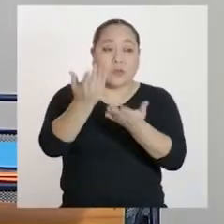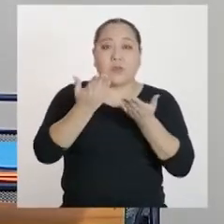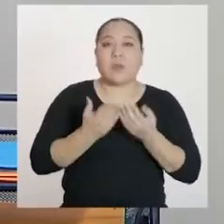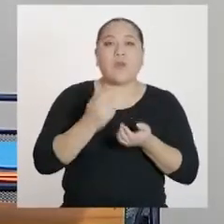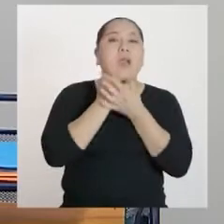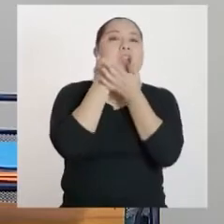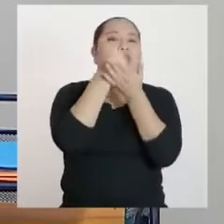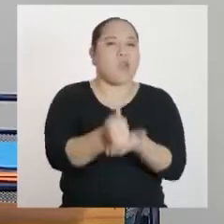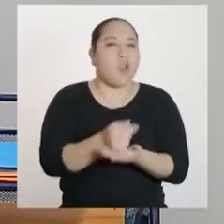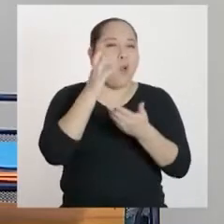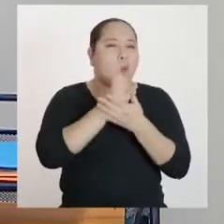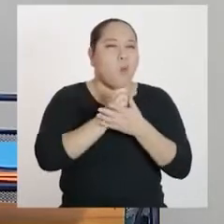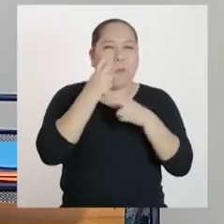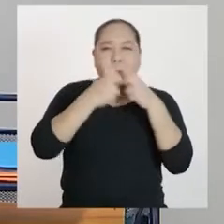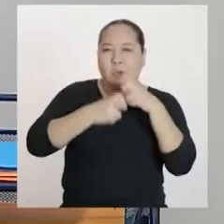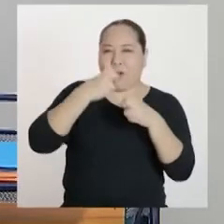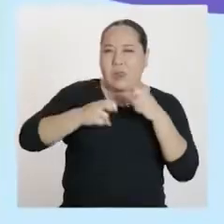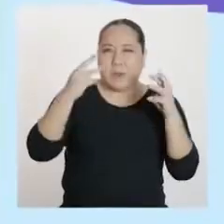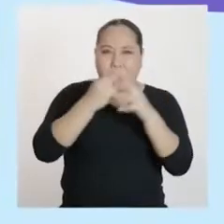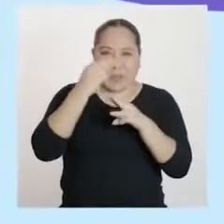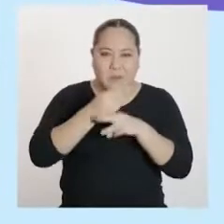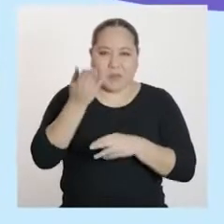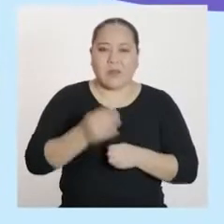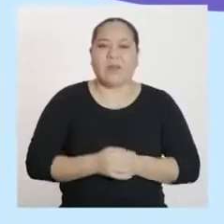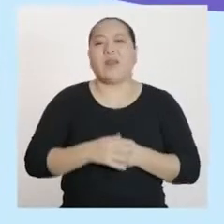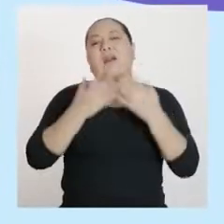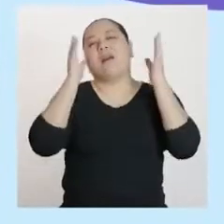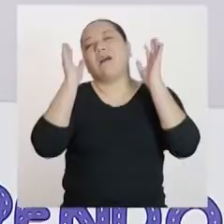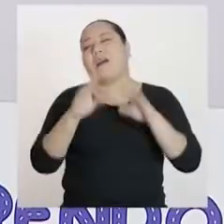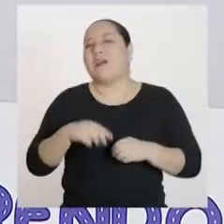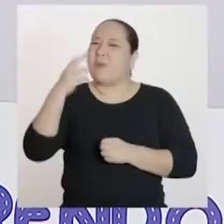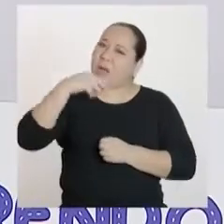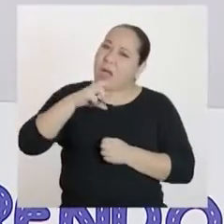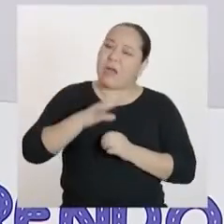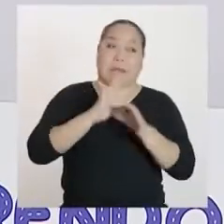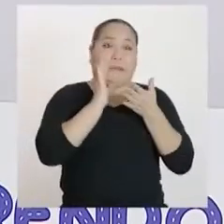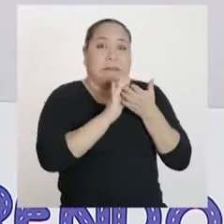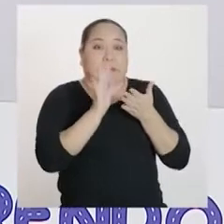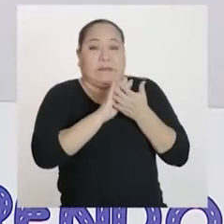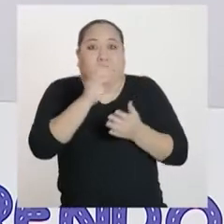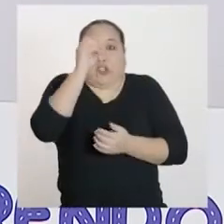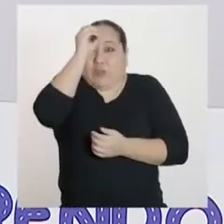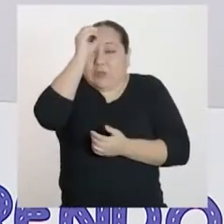para ayudarlos con un problema matemático que tienen. Ya pues, Mario. Perdón, no sabía.